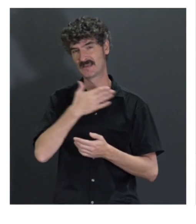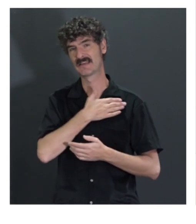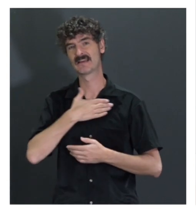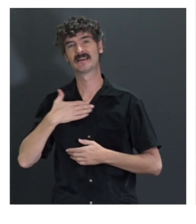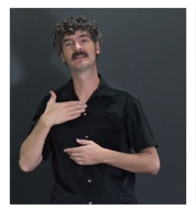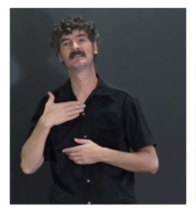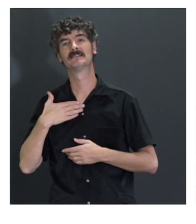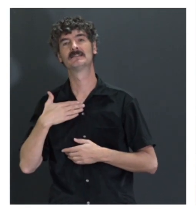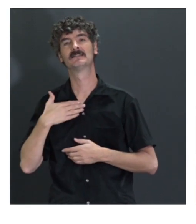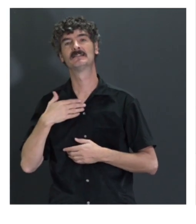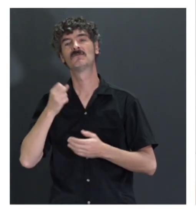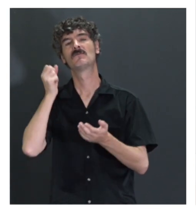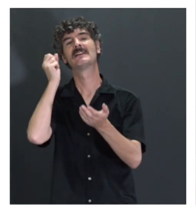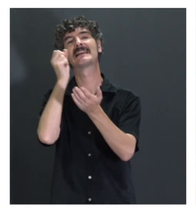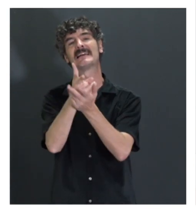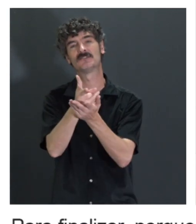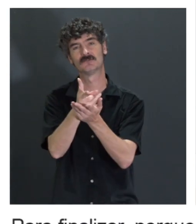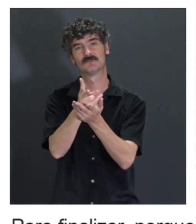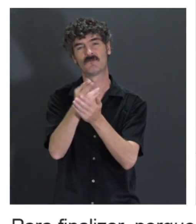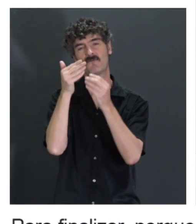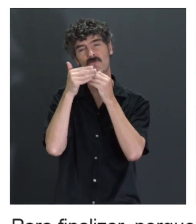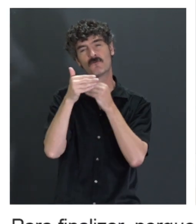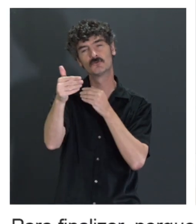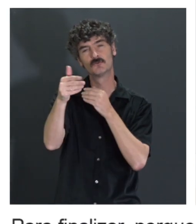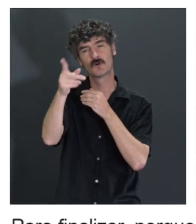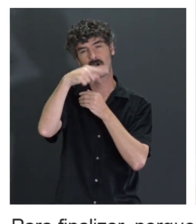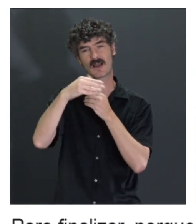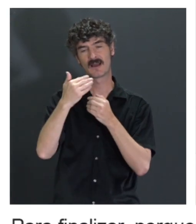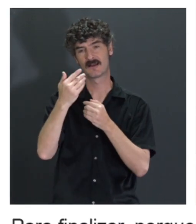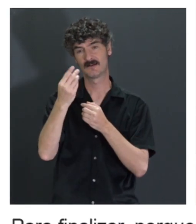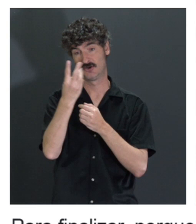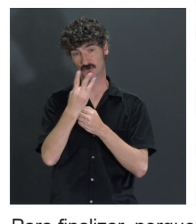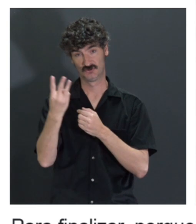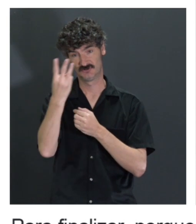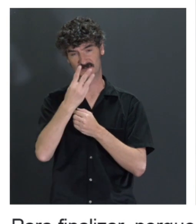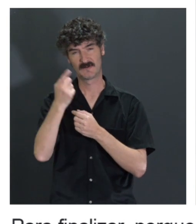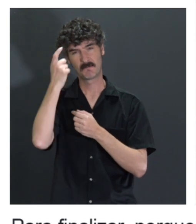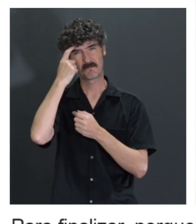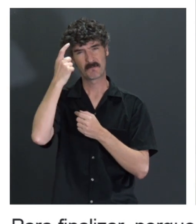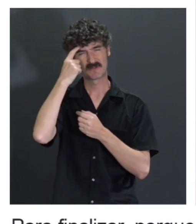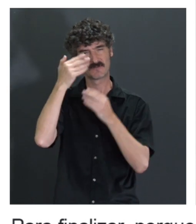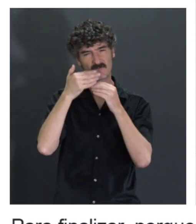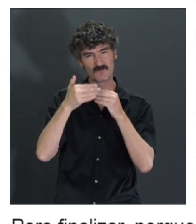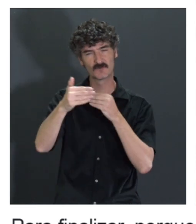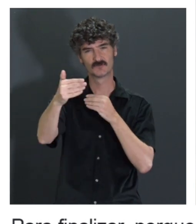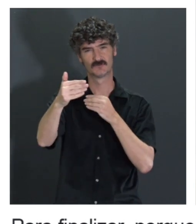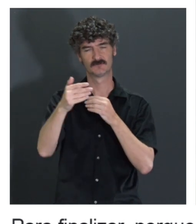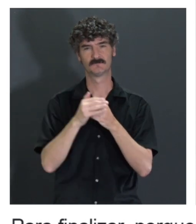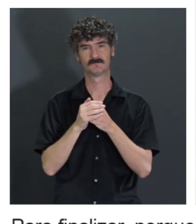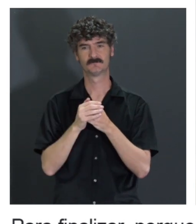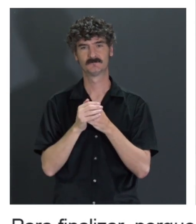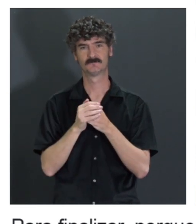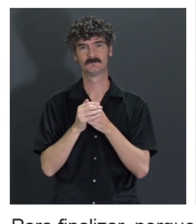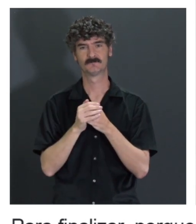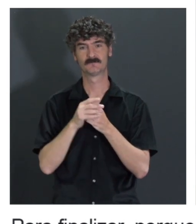mesa pues un reto o un proyecto futuro o lo que tenéis en mente para más adelante.